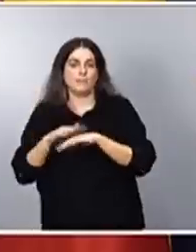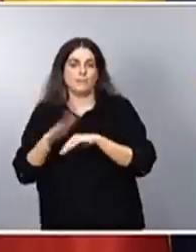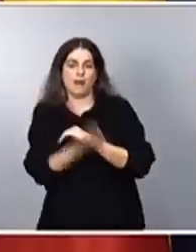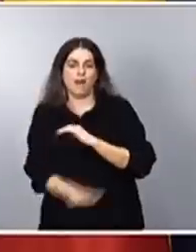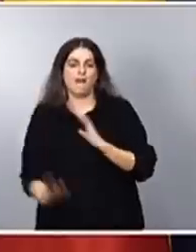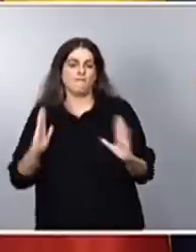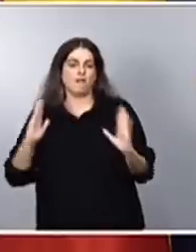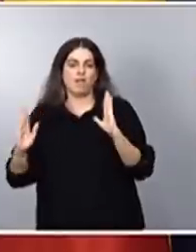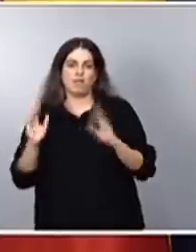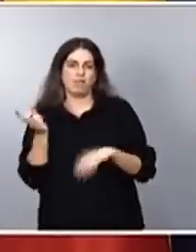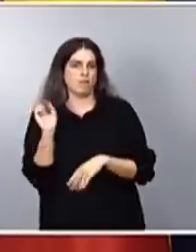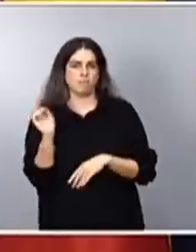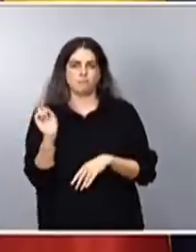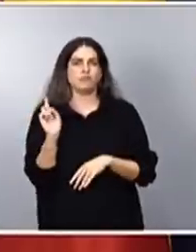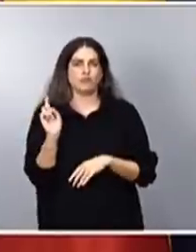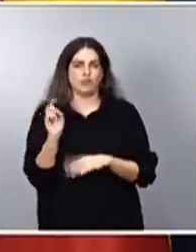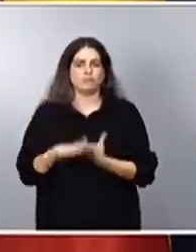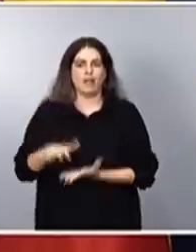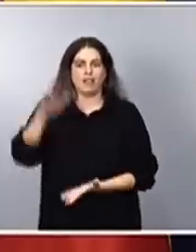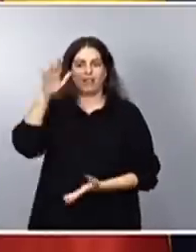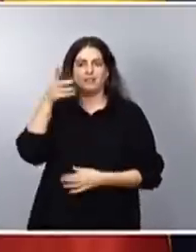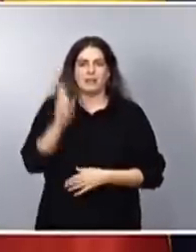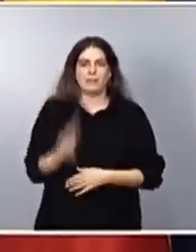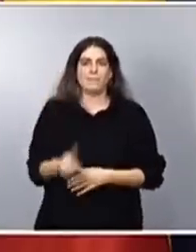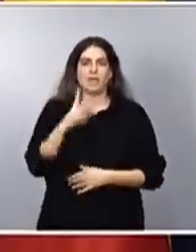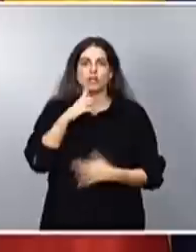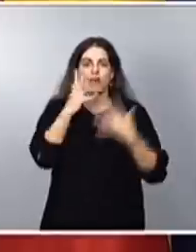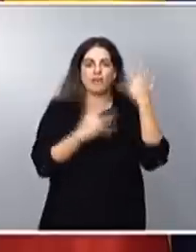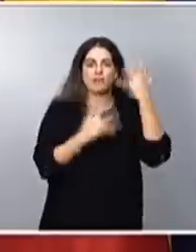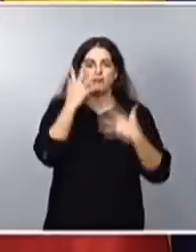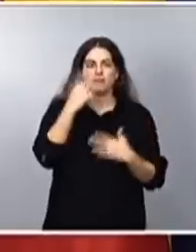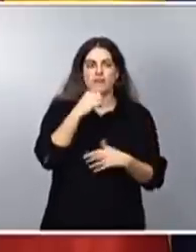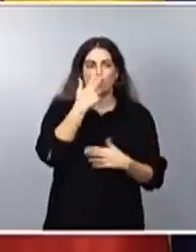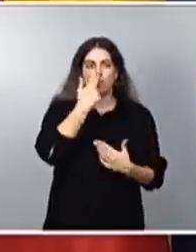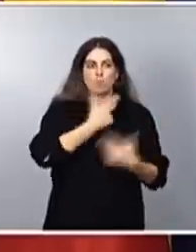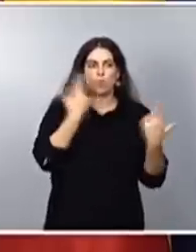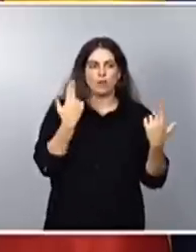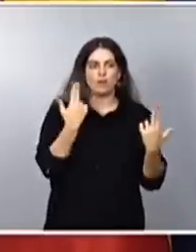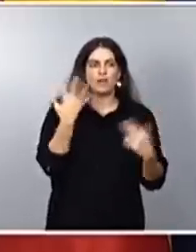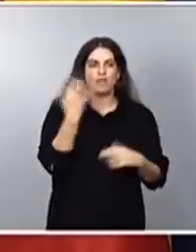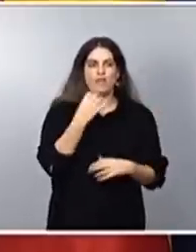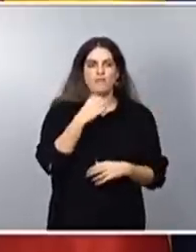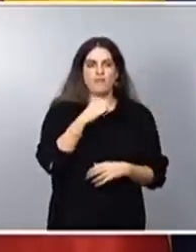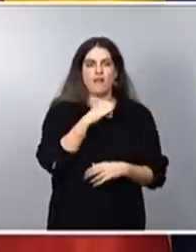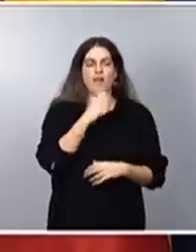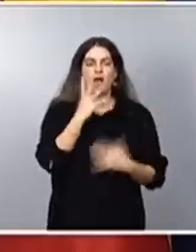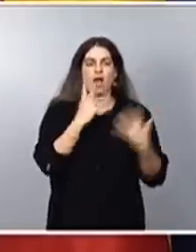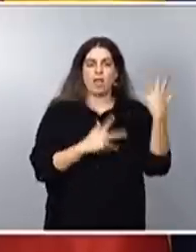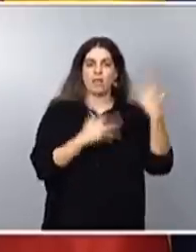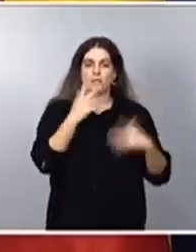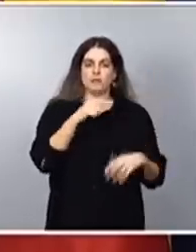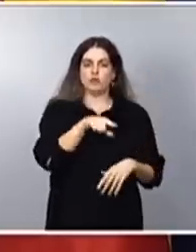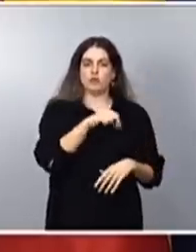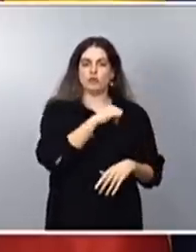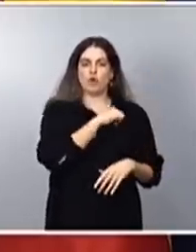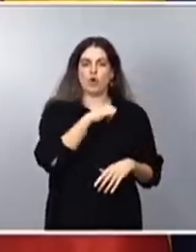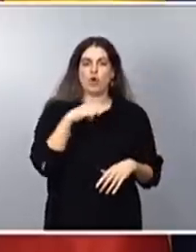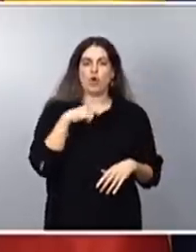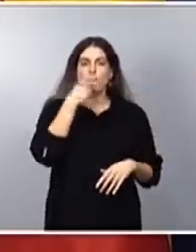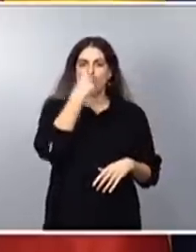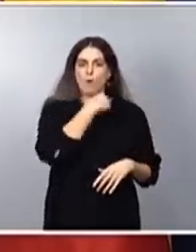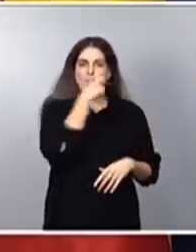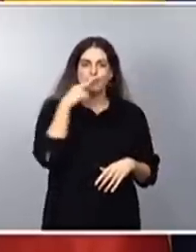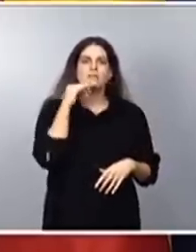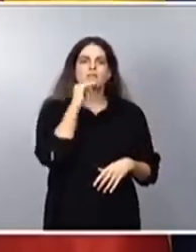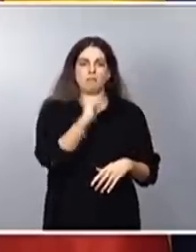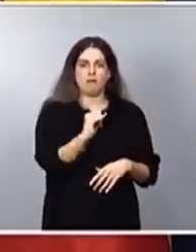el compromiso de las administraciones públicas, de la Administración General del Estado, de la mano de las comunidades autónomas, para